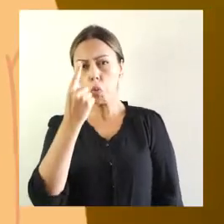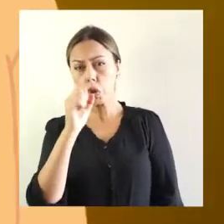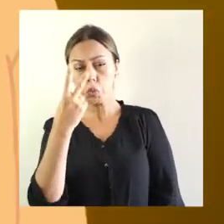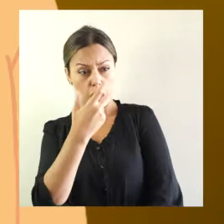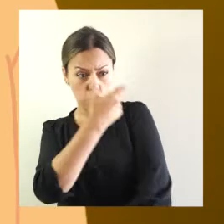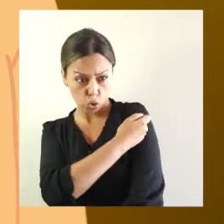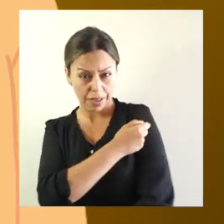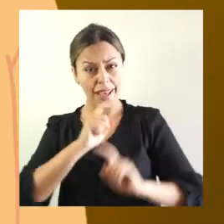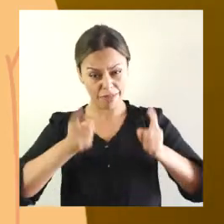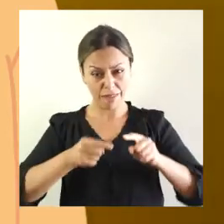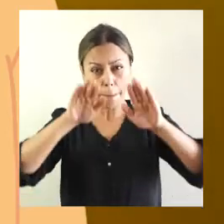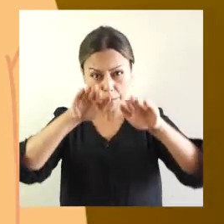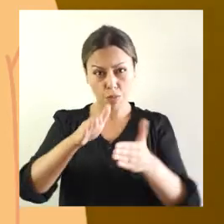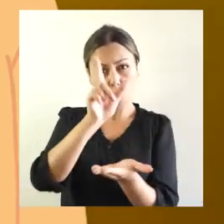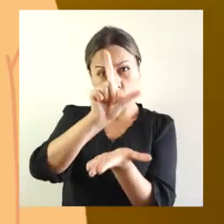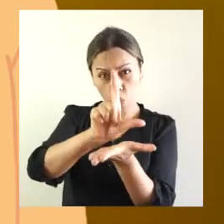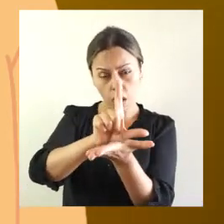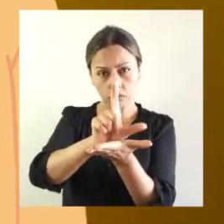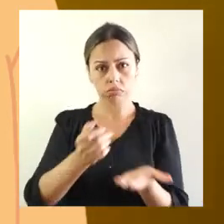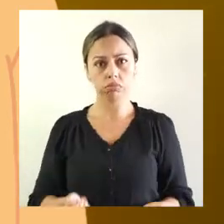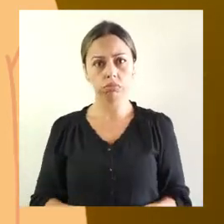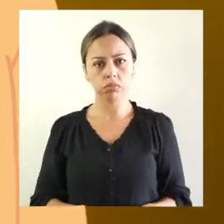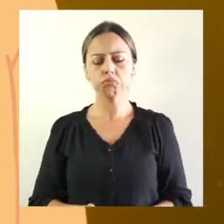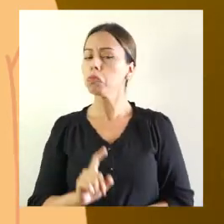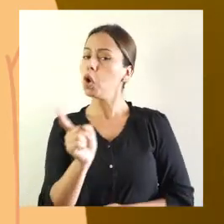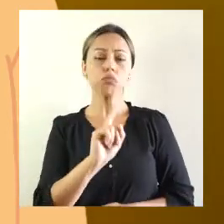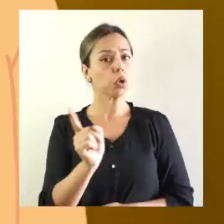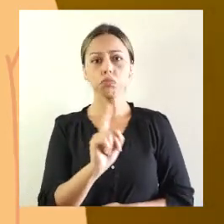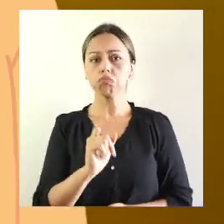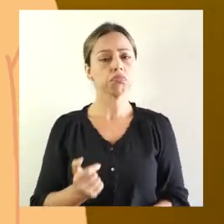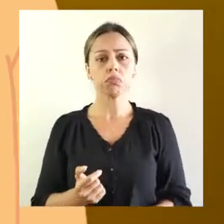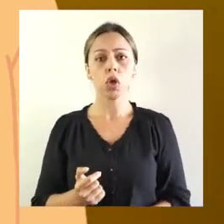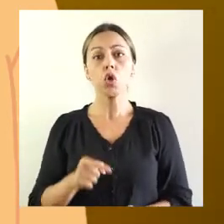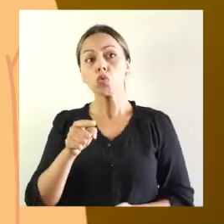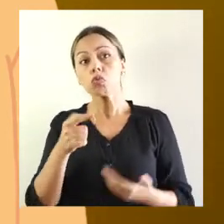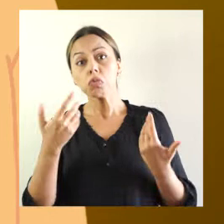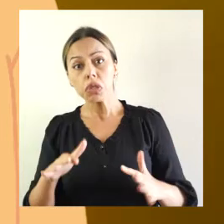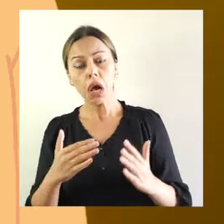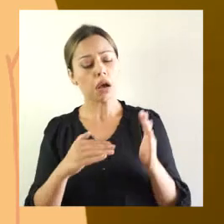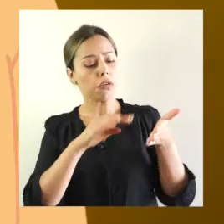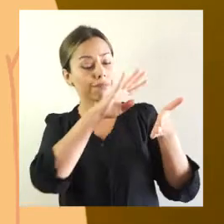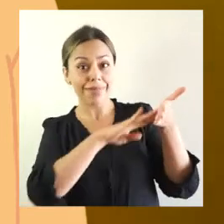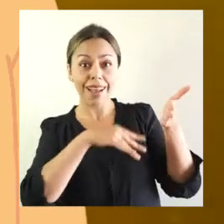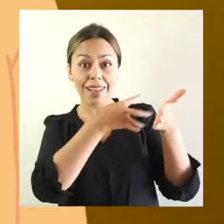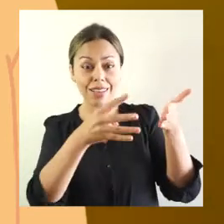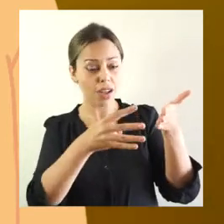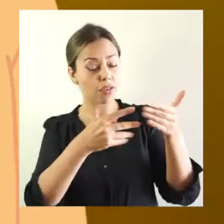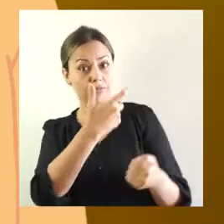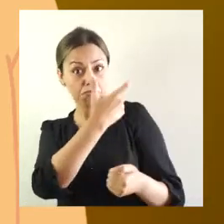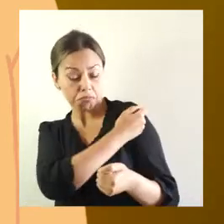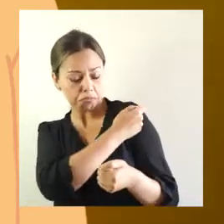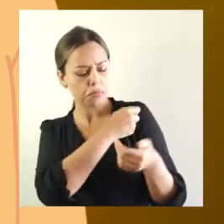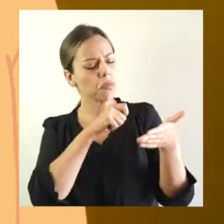deben ser aplicadas en el mismo vacunatorio. No necesariamente. Siguiendo las instrucciones del calendario de